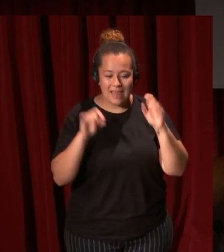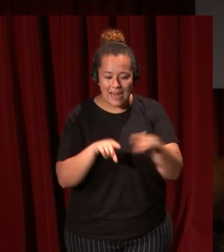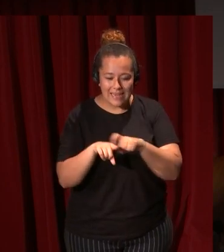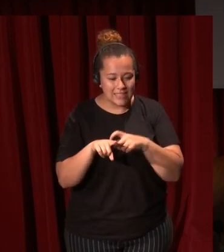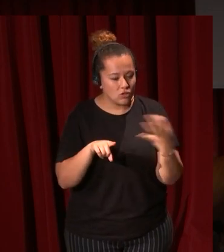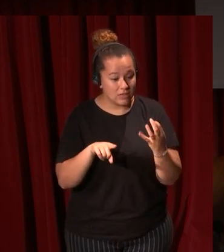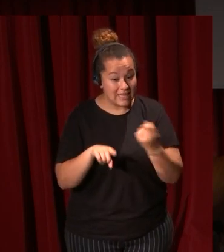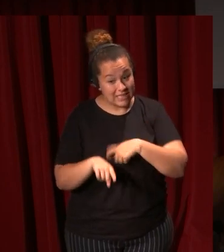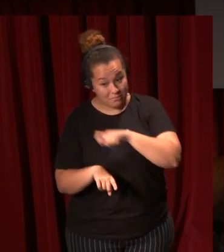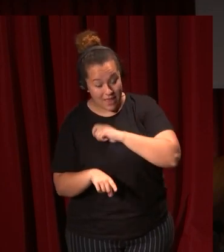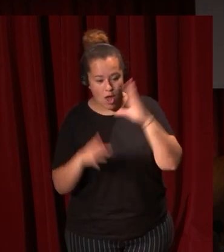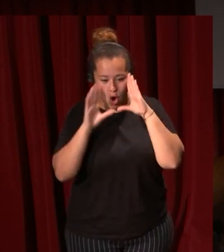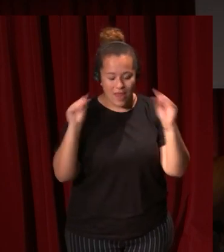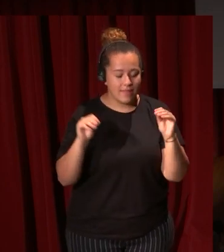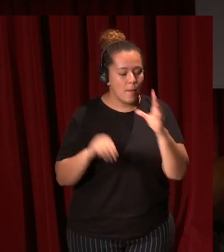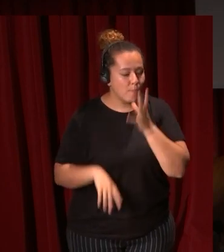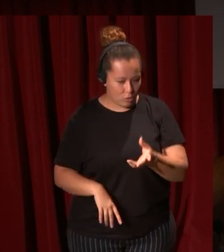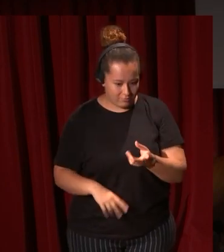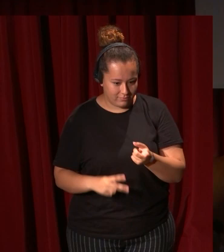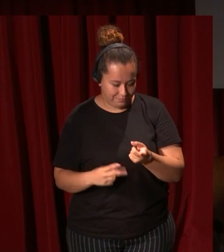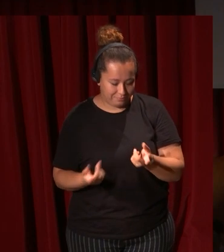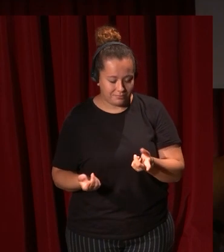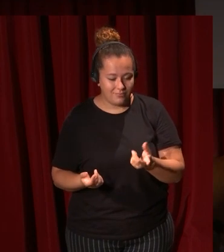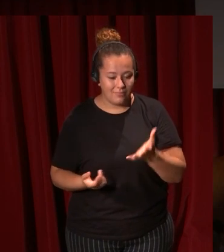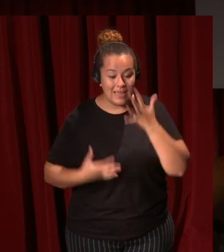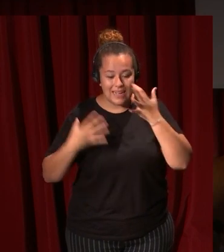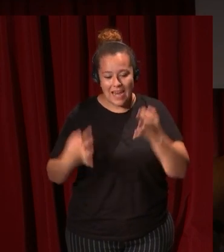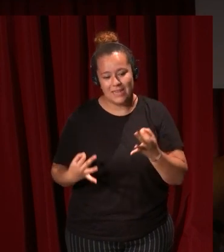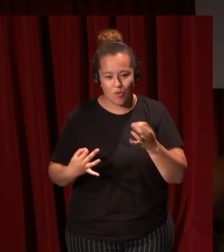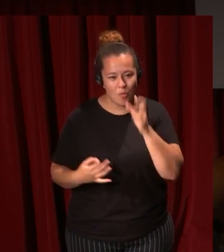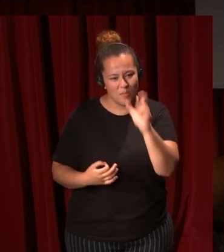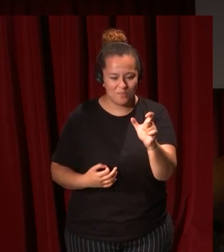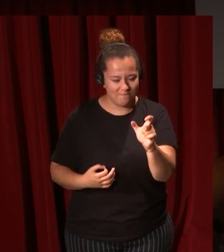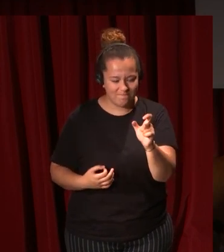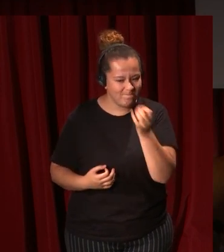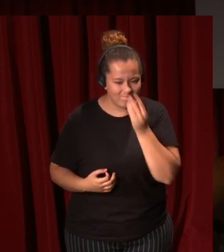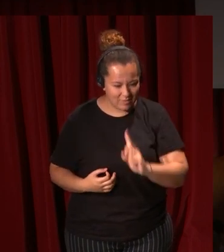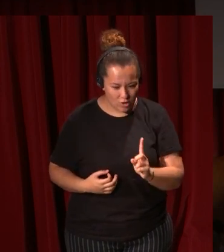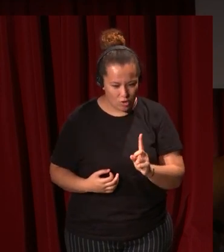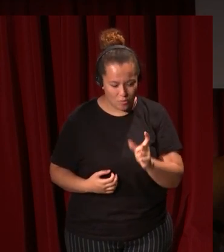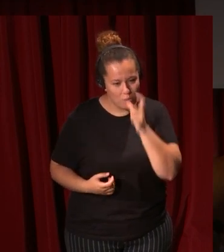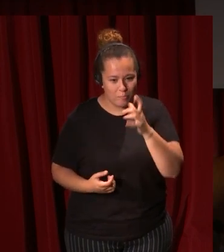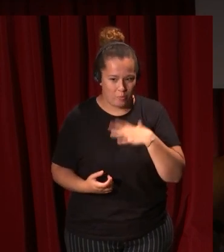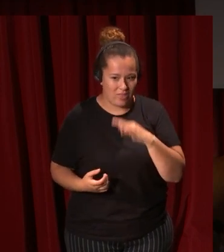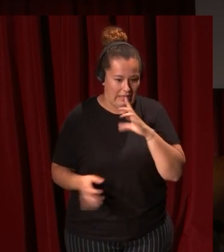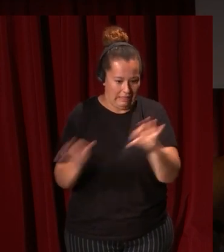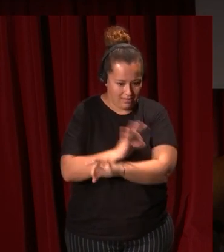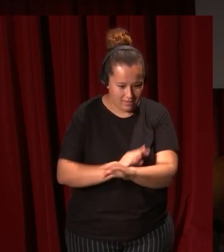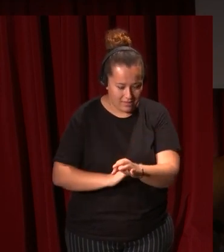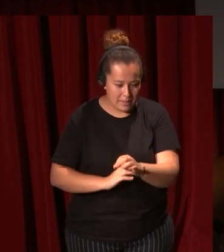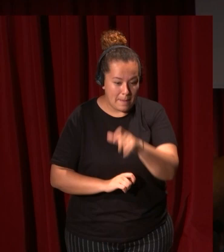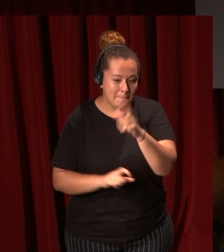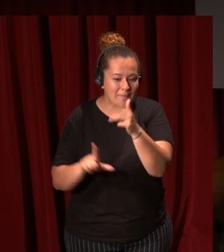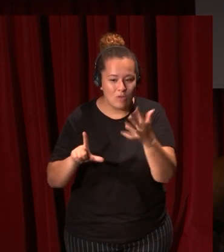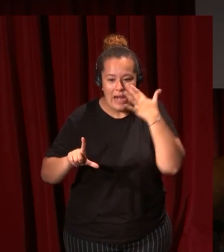característico de España y Holanda por lo siguiente el realismo es un mal término es demasiado equívoco la pintura no es real por